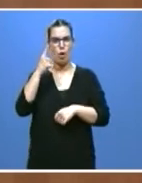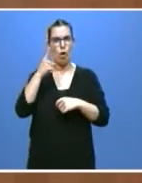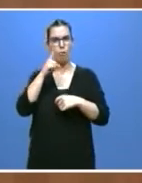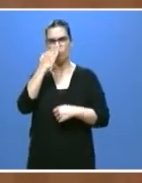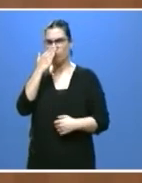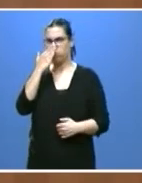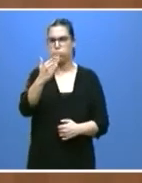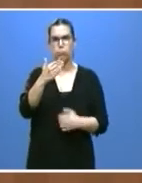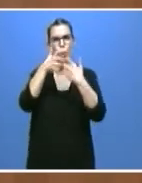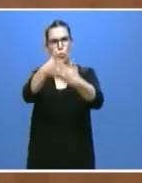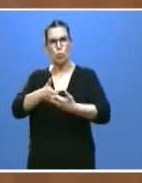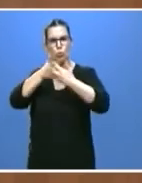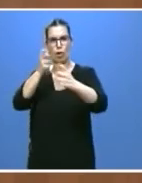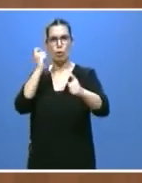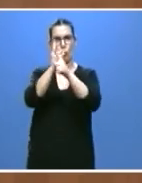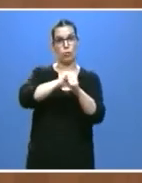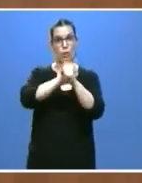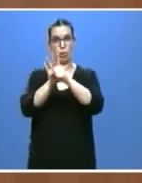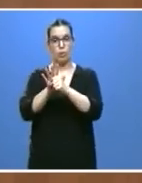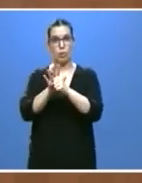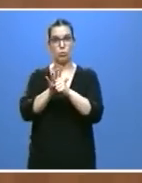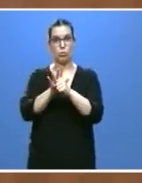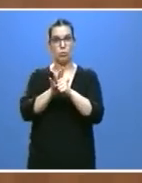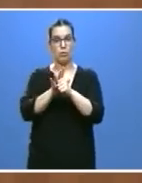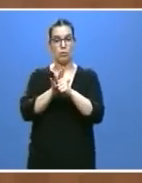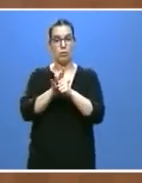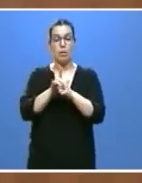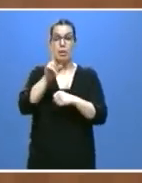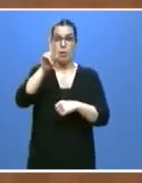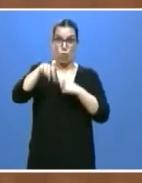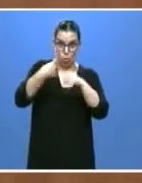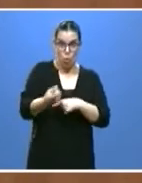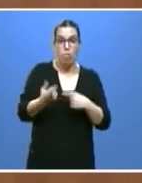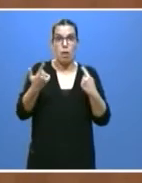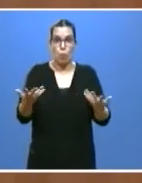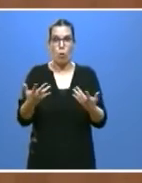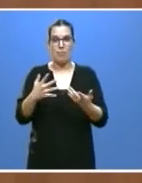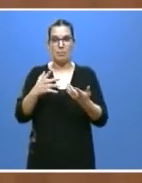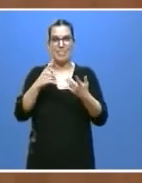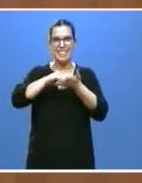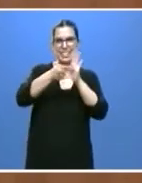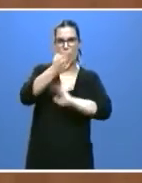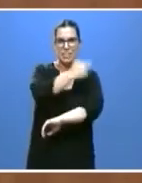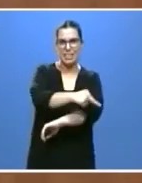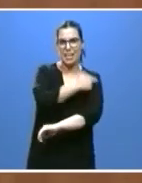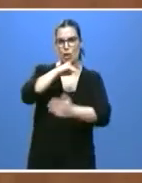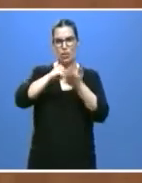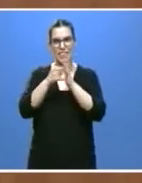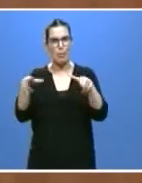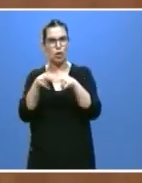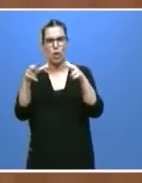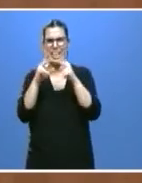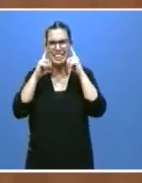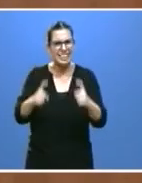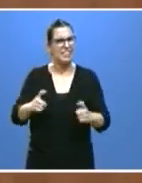la pandemia que ha sometido a nuestro sistema sanitario y social a un esfuerzo extremo. Autonomías que